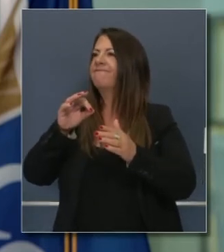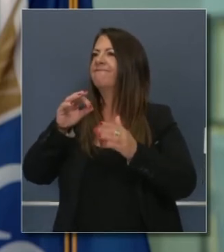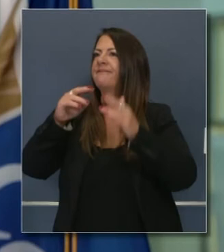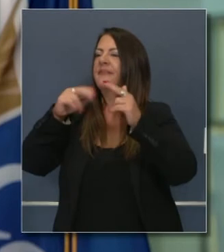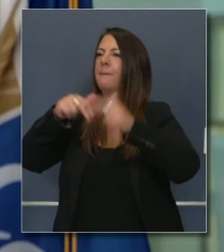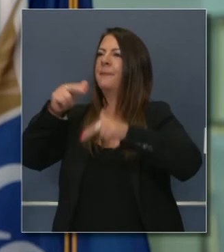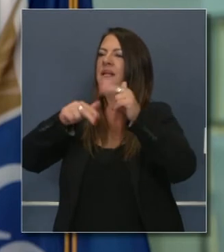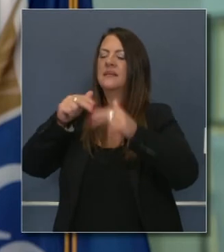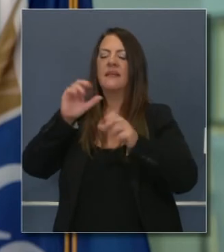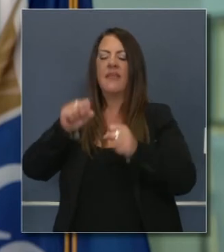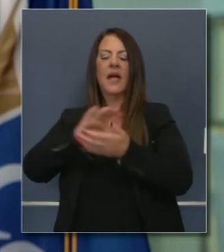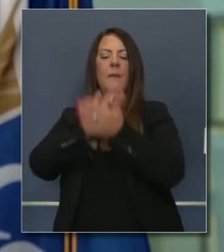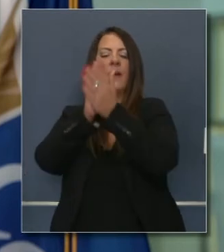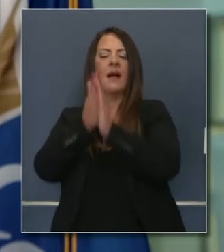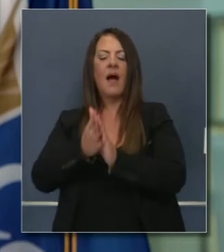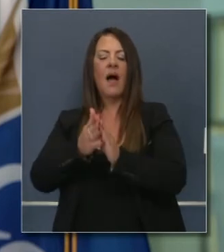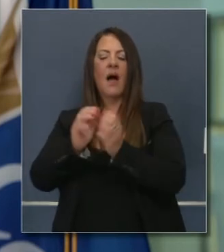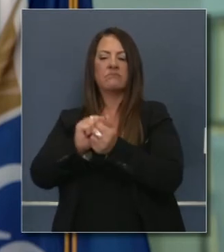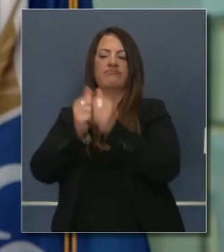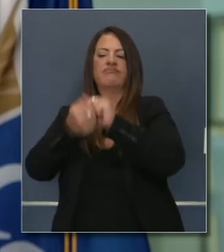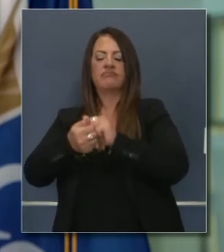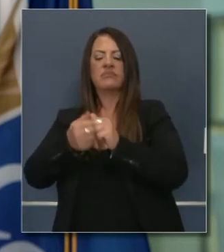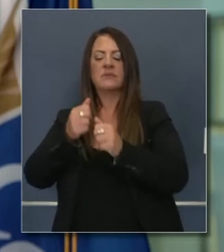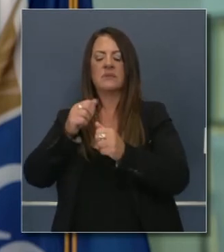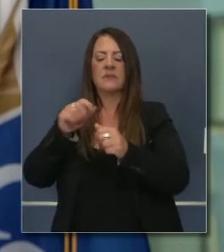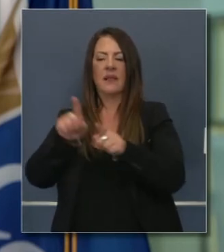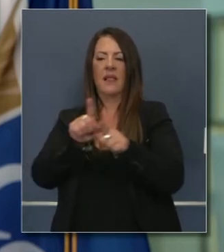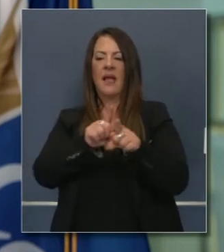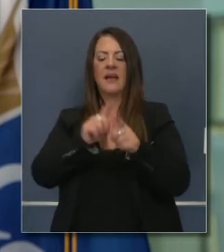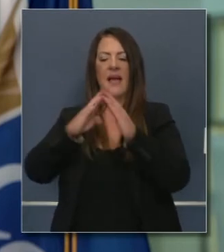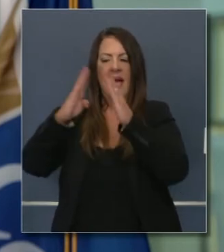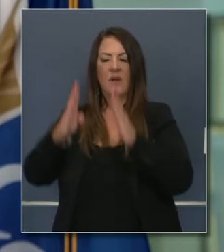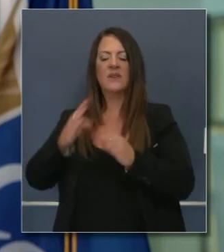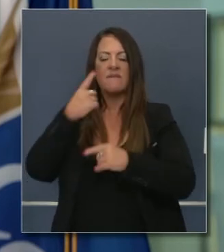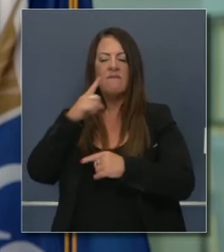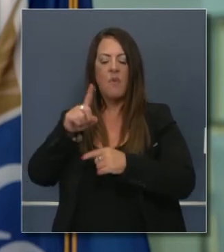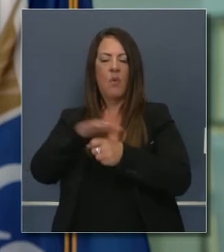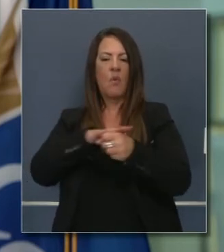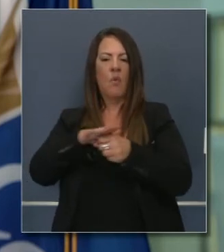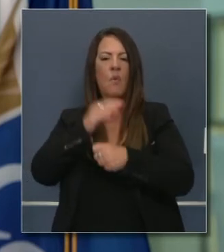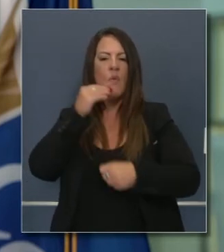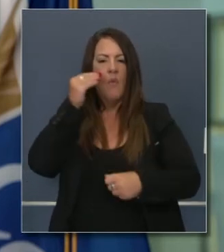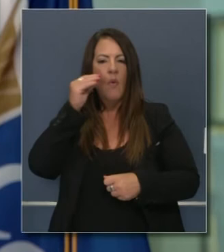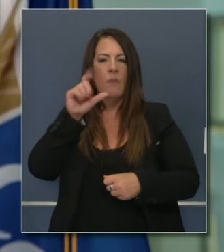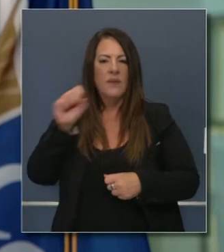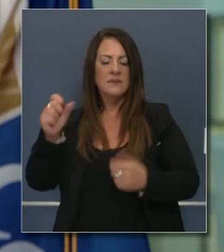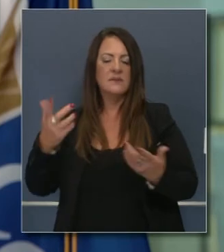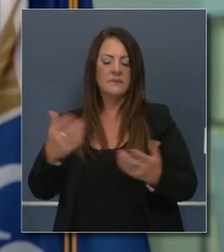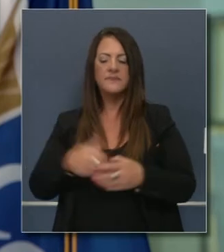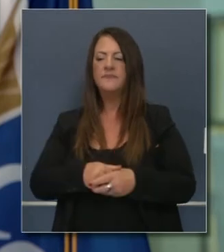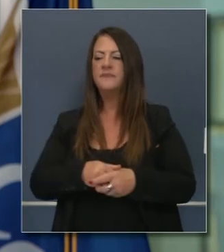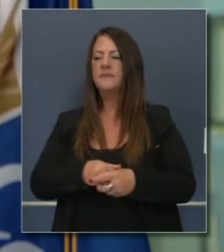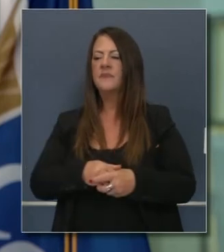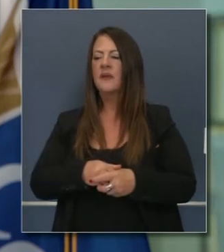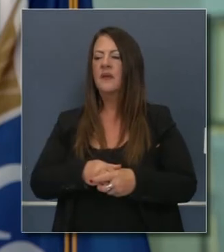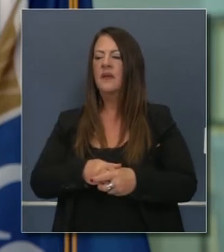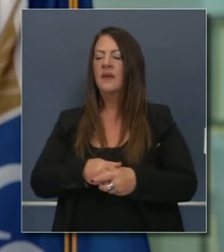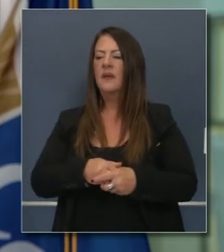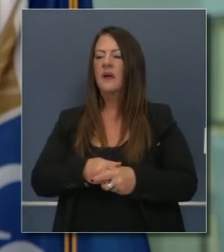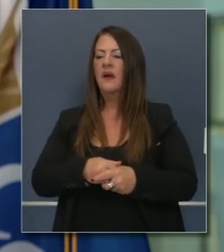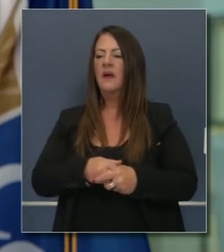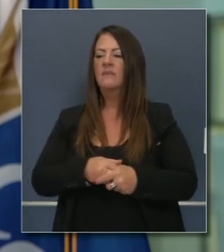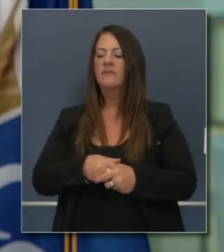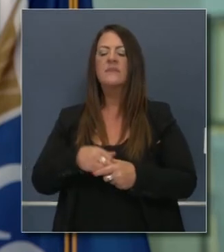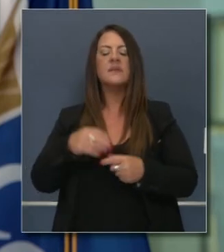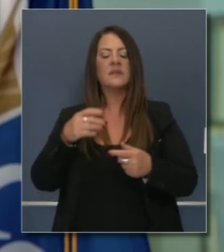en cuanto a fijarse, modificar el uso y tener la habilidad de mover dinero a nivel local y regional, al mismo